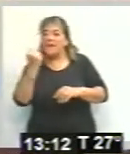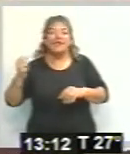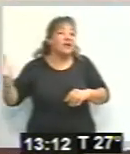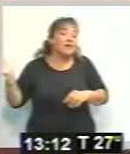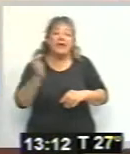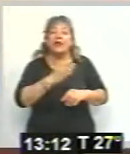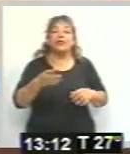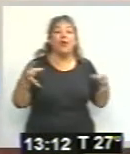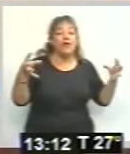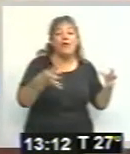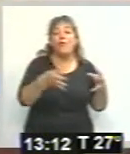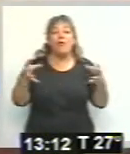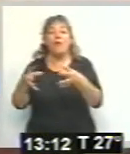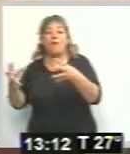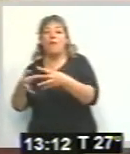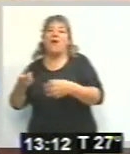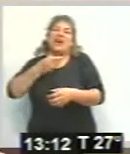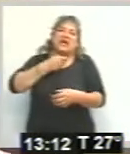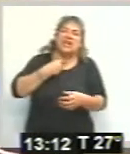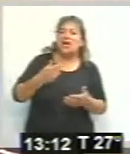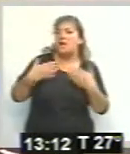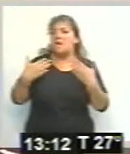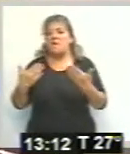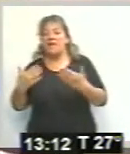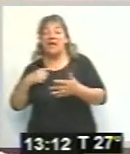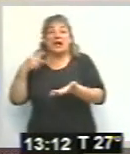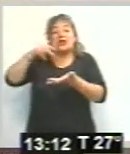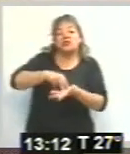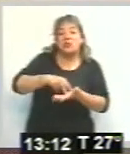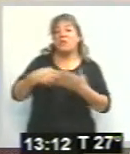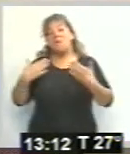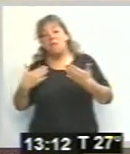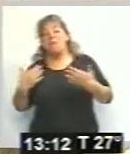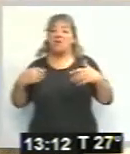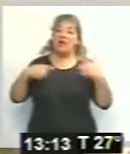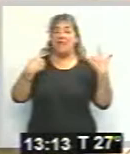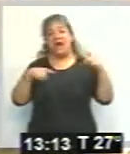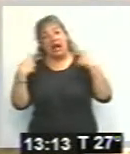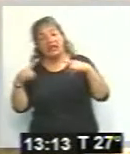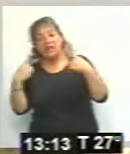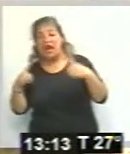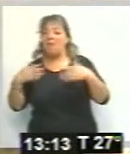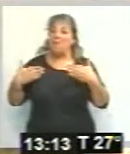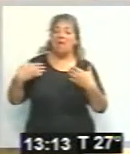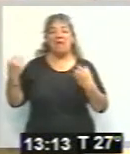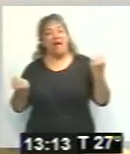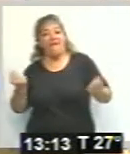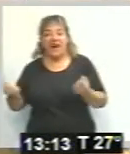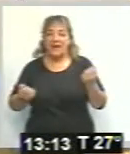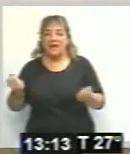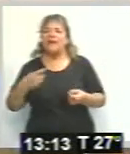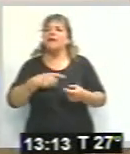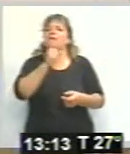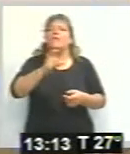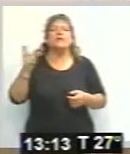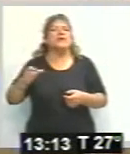porque lo que pasa es que el que sube canta, el que quiere, perdón El que sube canta y se baila y es una fiesta realmente muy amena, ¿no? ¿Qué artistas van a estar?